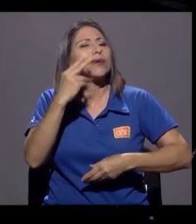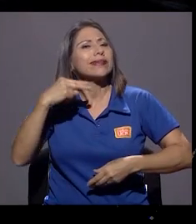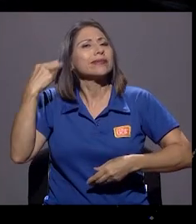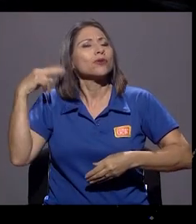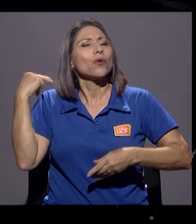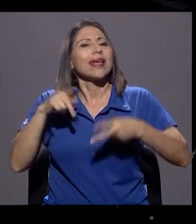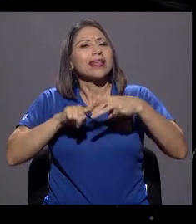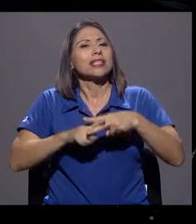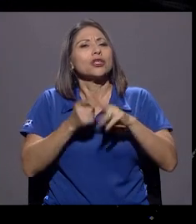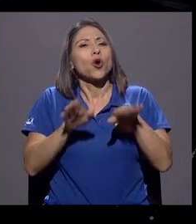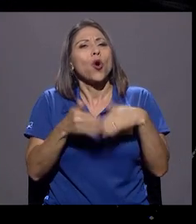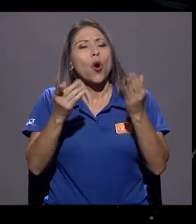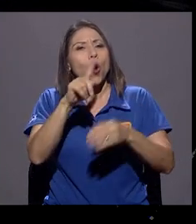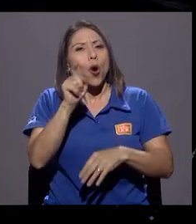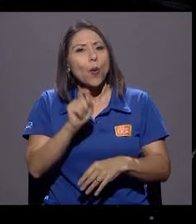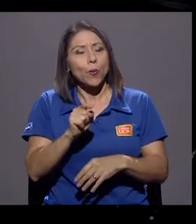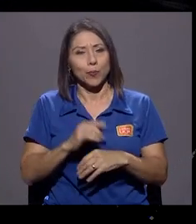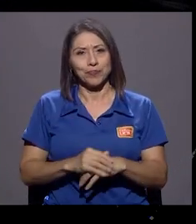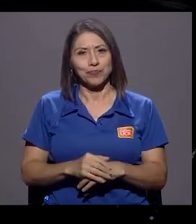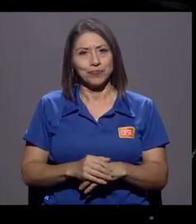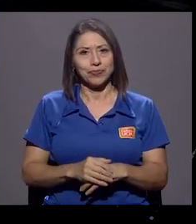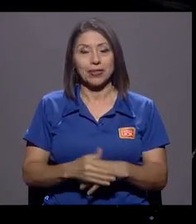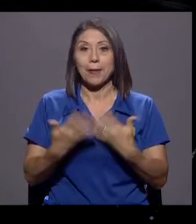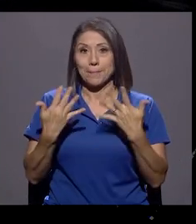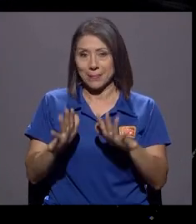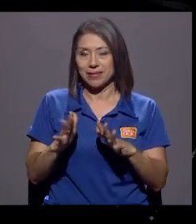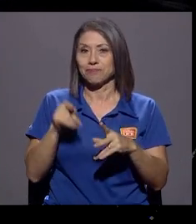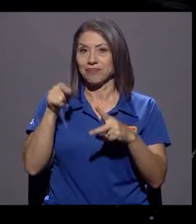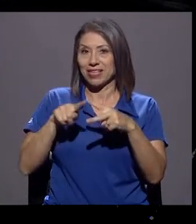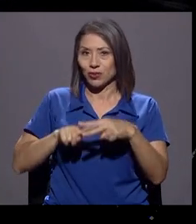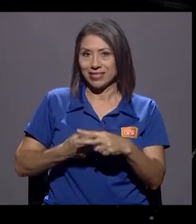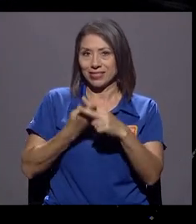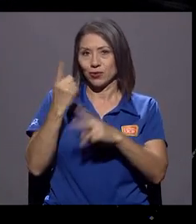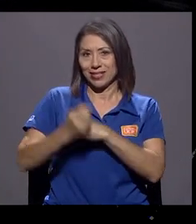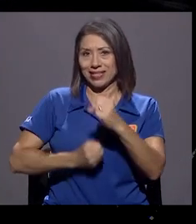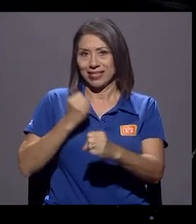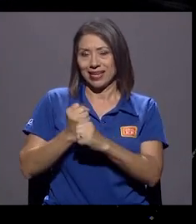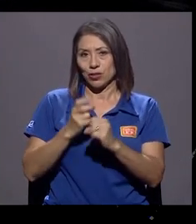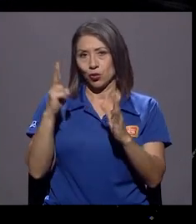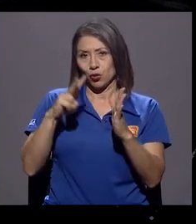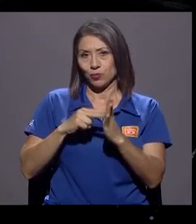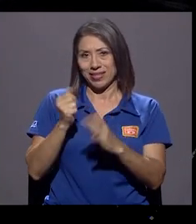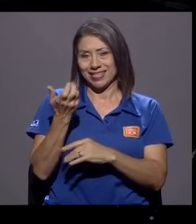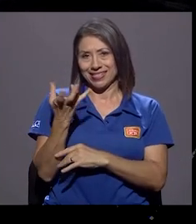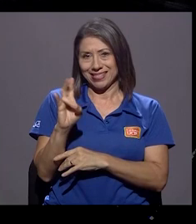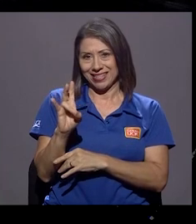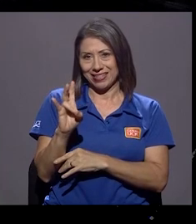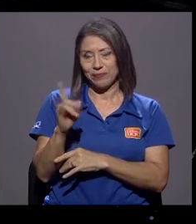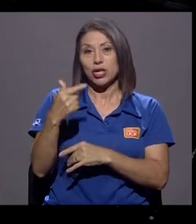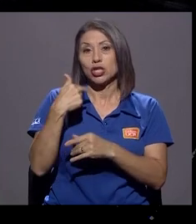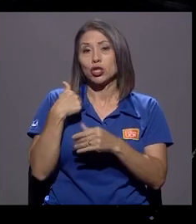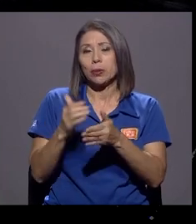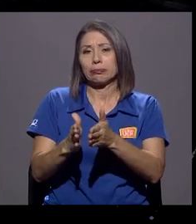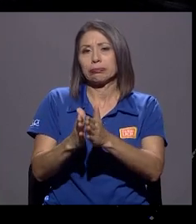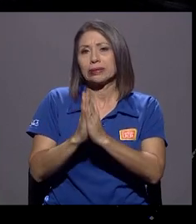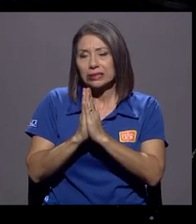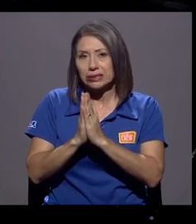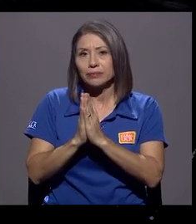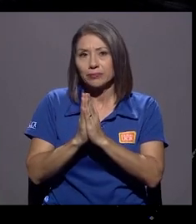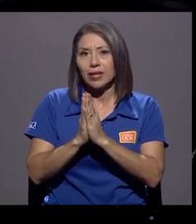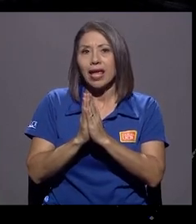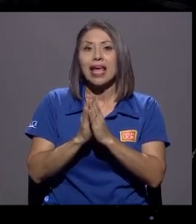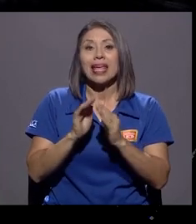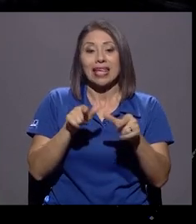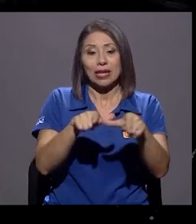¿Cómo inició esto? Mire, don Marlon, esto inició en el año 2017. Yo hice una solicitud de